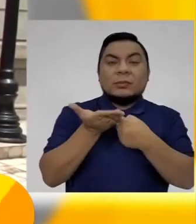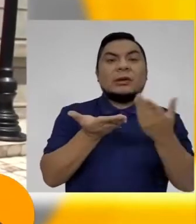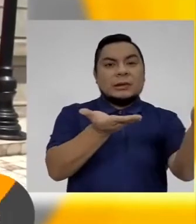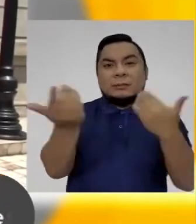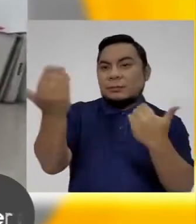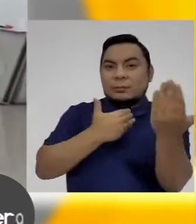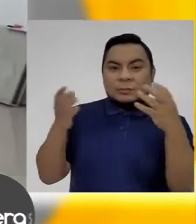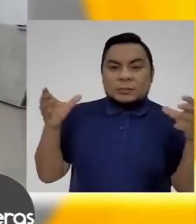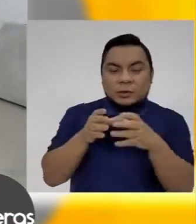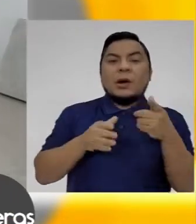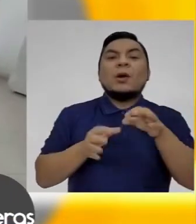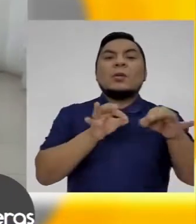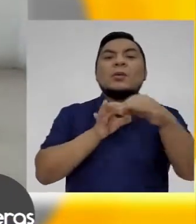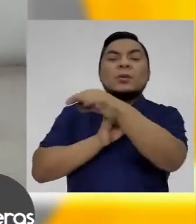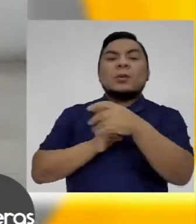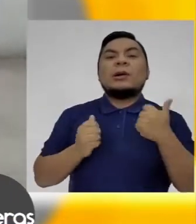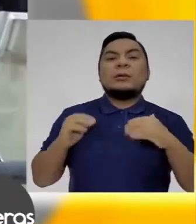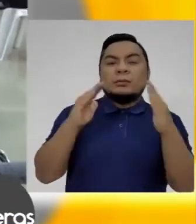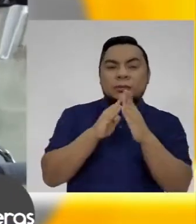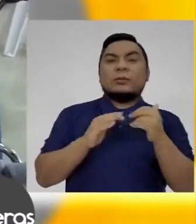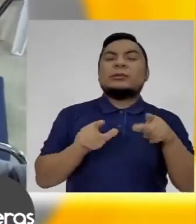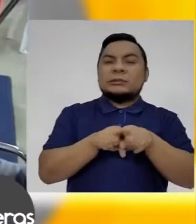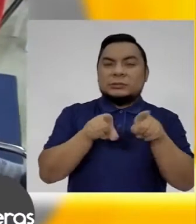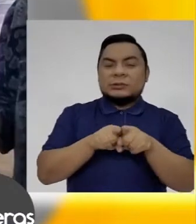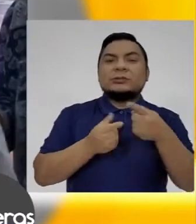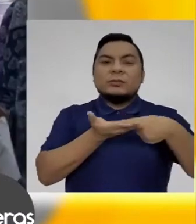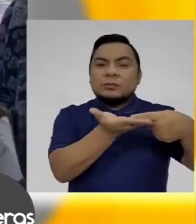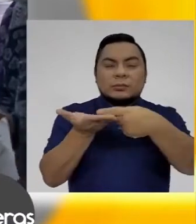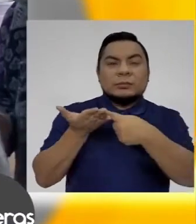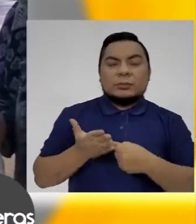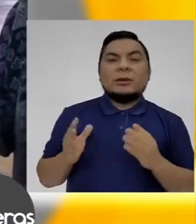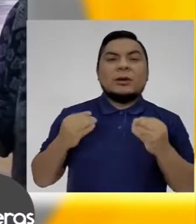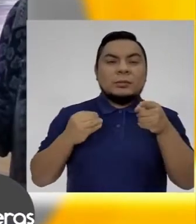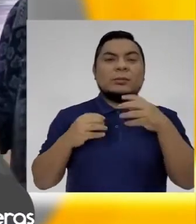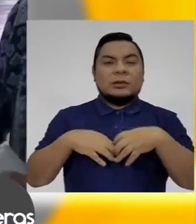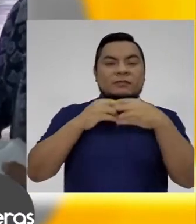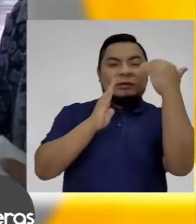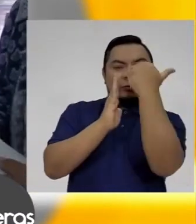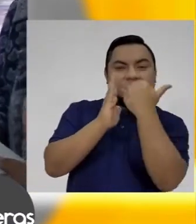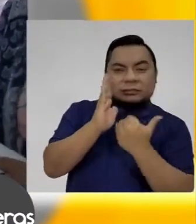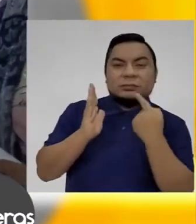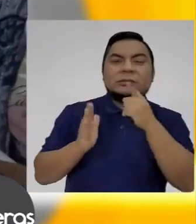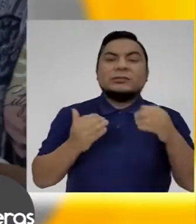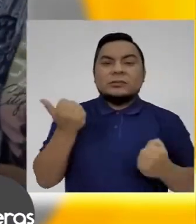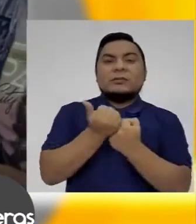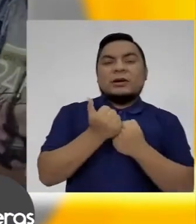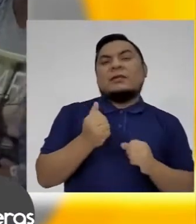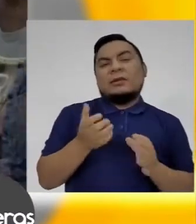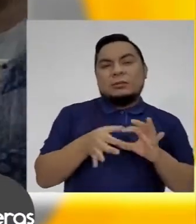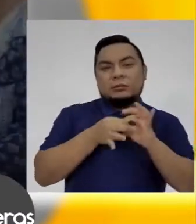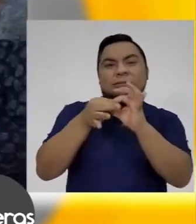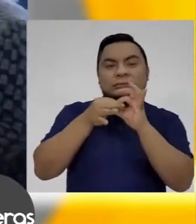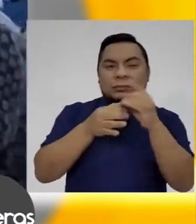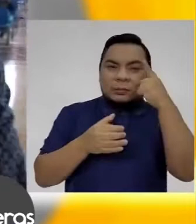espacios también de gobiernos regionales y gobiernos municipales. Porque empieza a haber fortalezas y alianzas. Eso suma fuerzas.